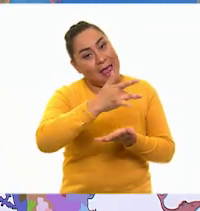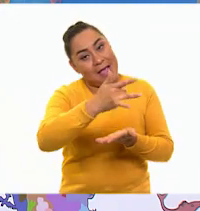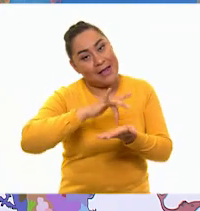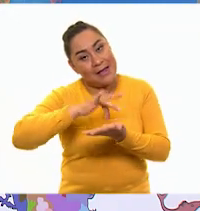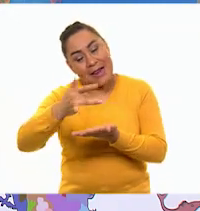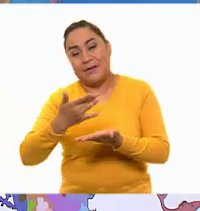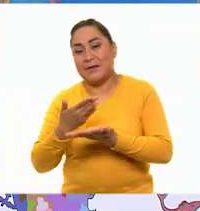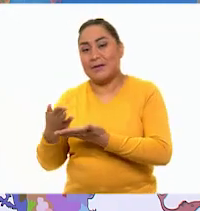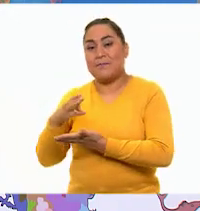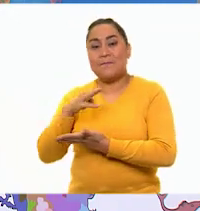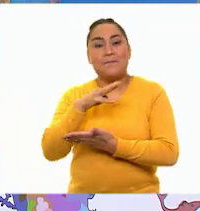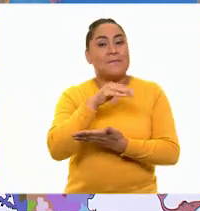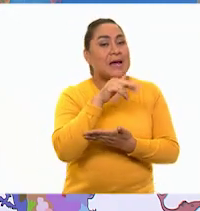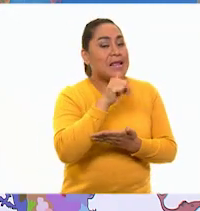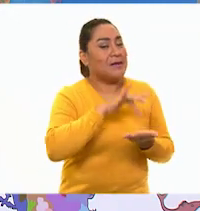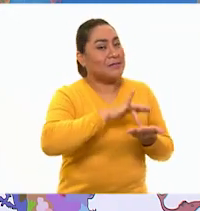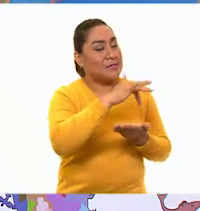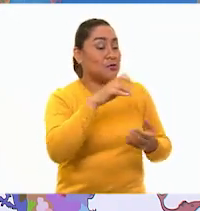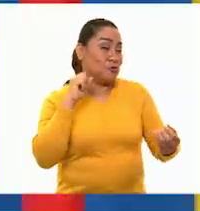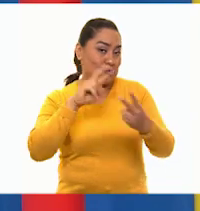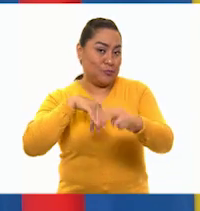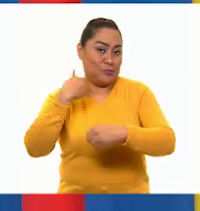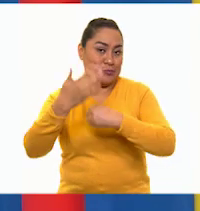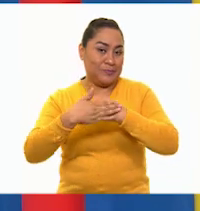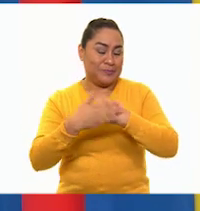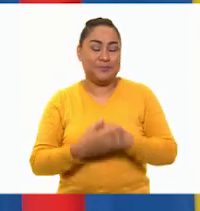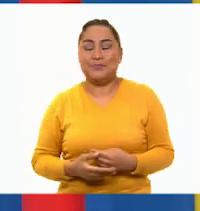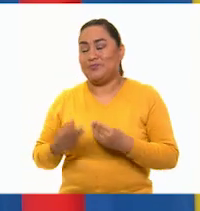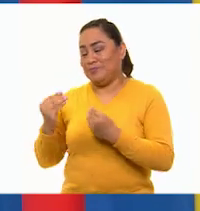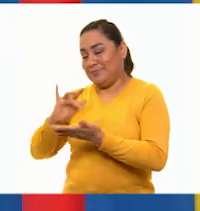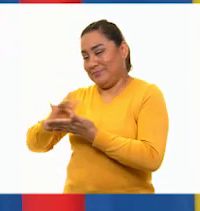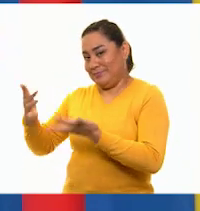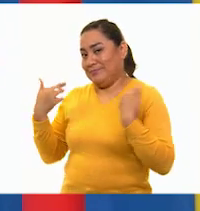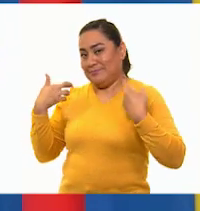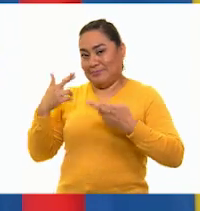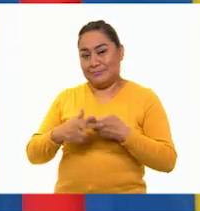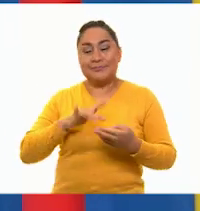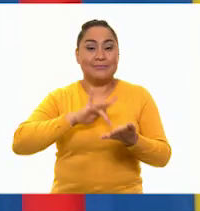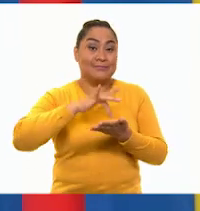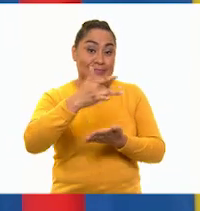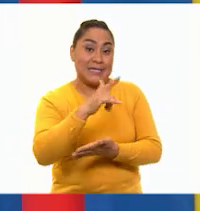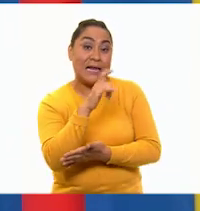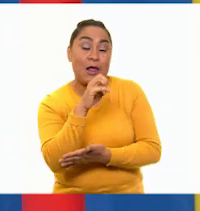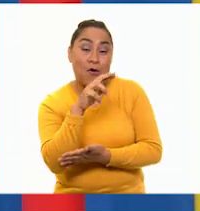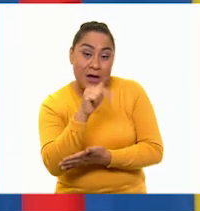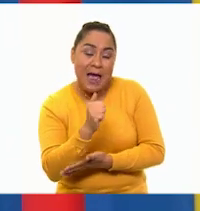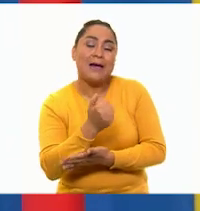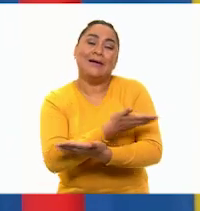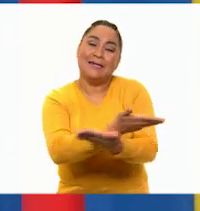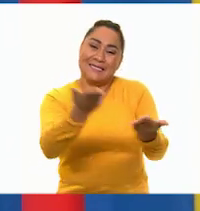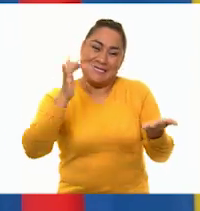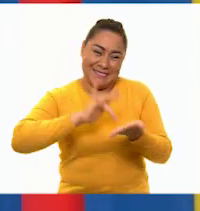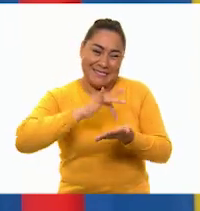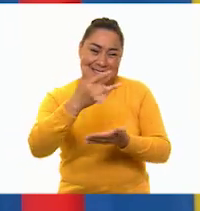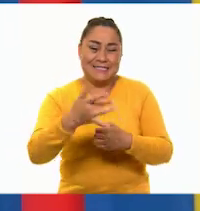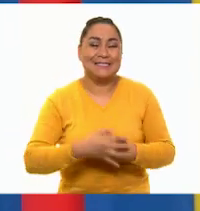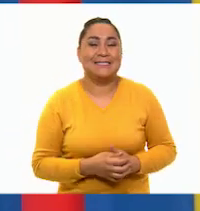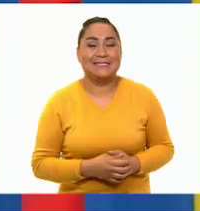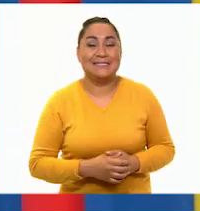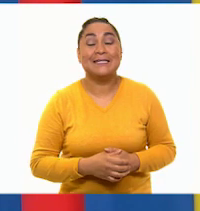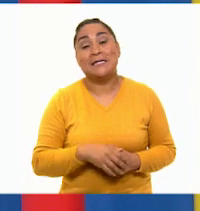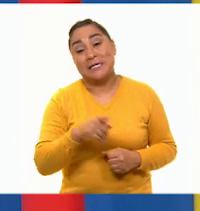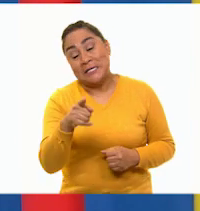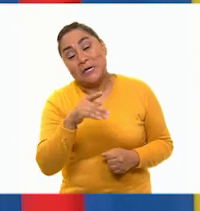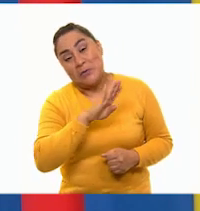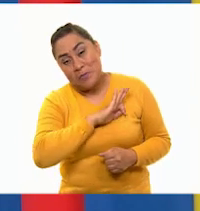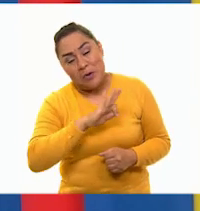casa. María, muchas gracias. Nos vemos la próxima. Muchas gracias, profe. Y también muchas gracias a Leona Vicario y a todos ustedes. Si